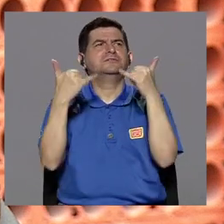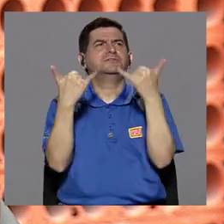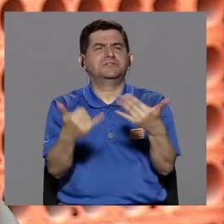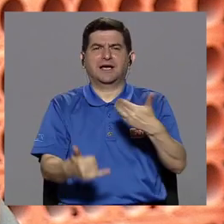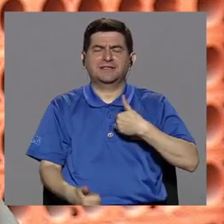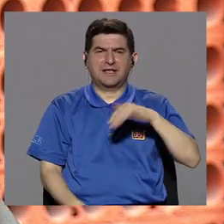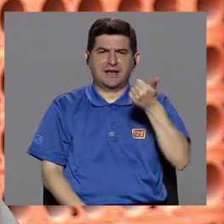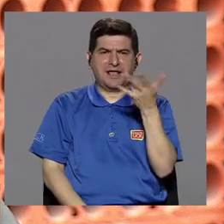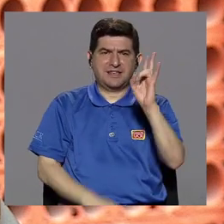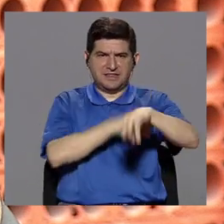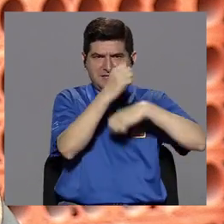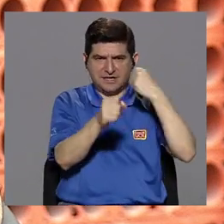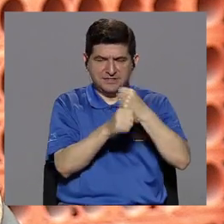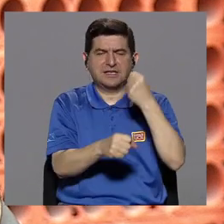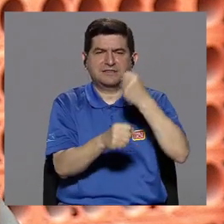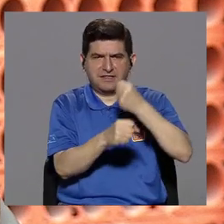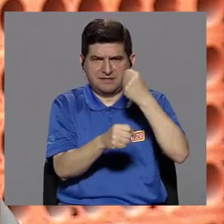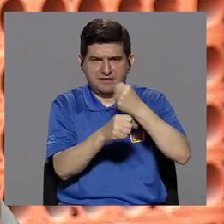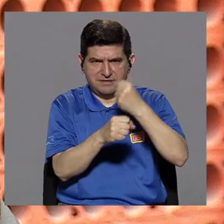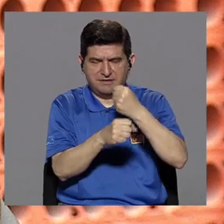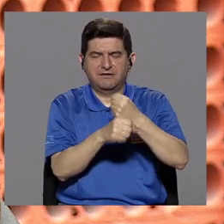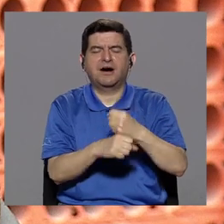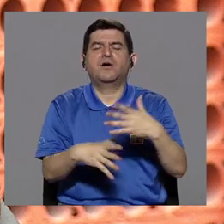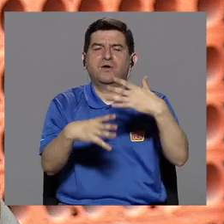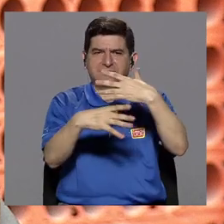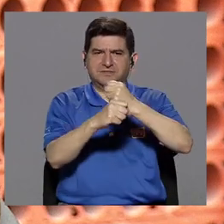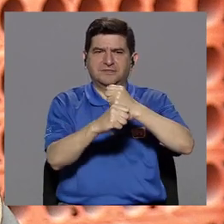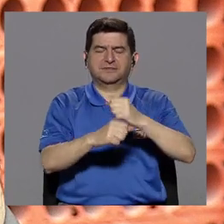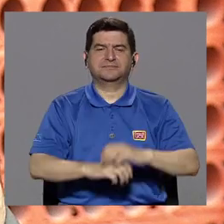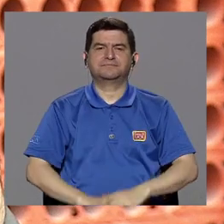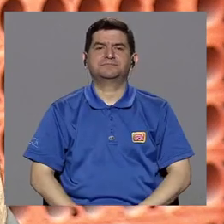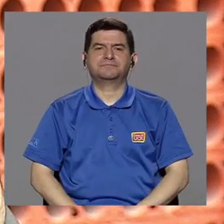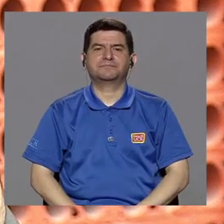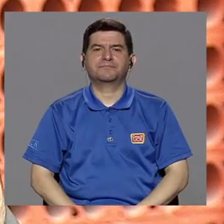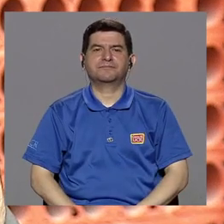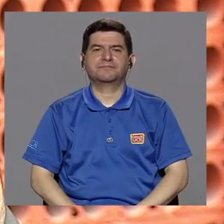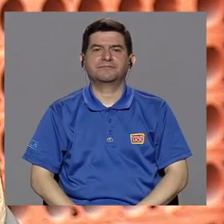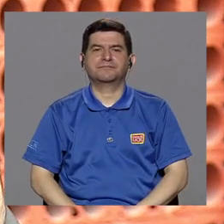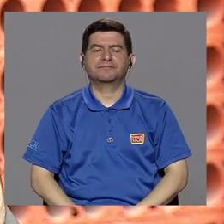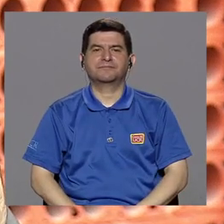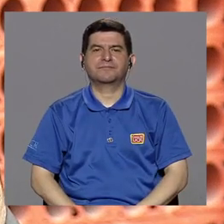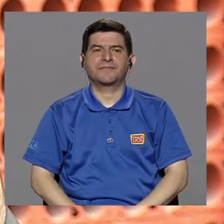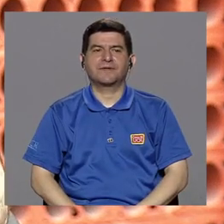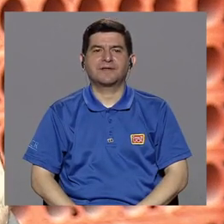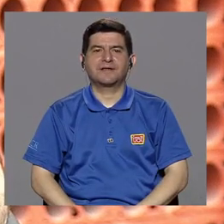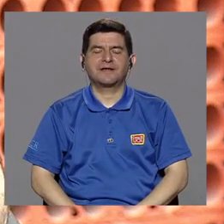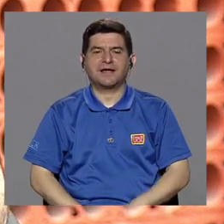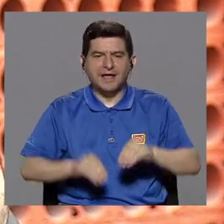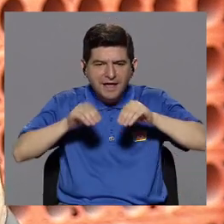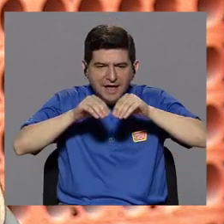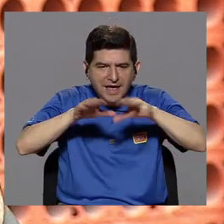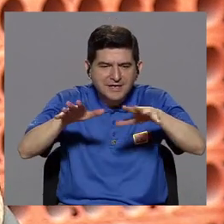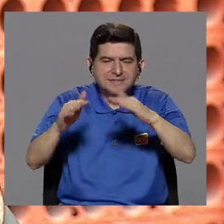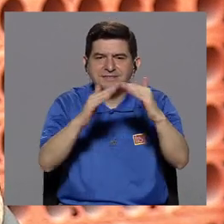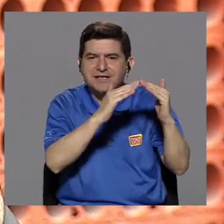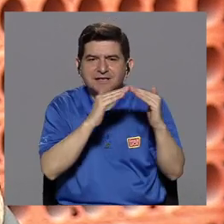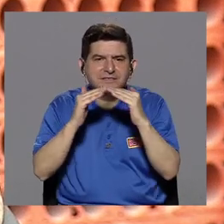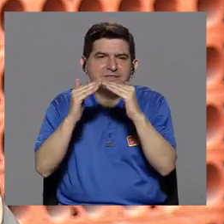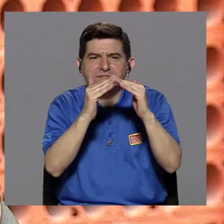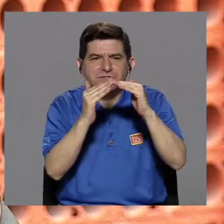tenemos 17 años de estar haciendo esta labor, hacer una extensión a la comunidad